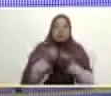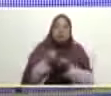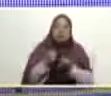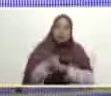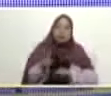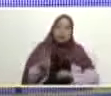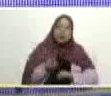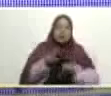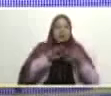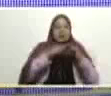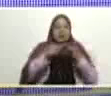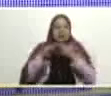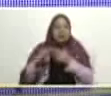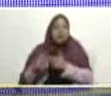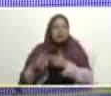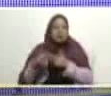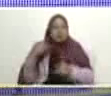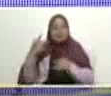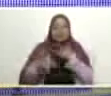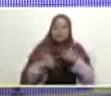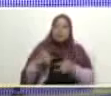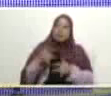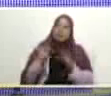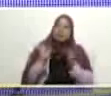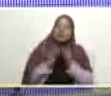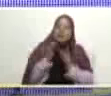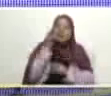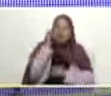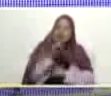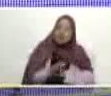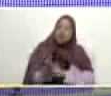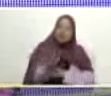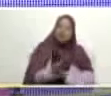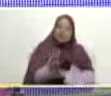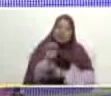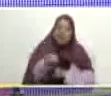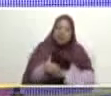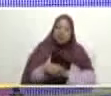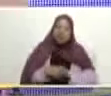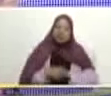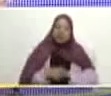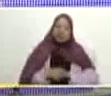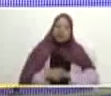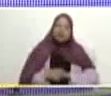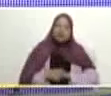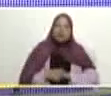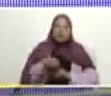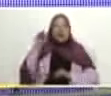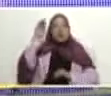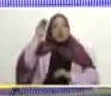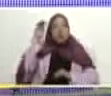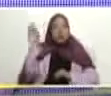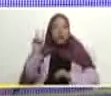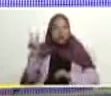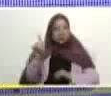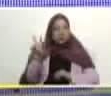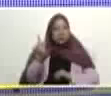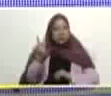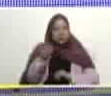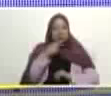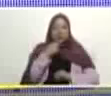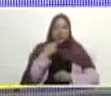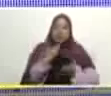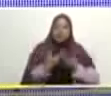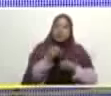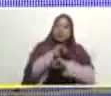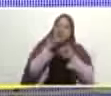en la comunidad en el territorio directamente por el pueblo así que el futuro de Venezuela está garantizado